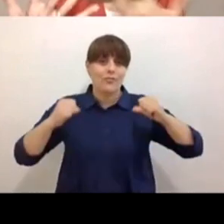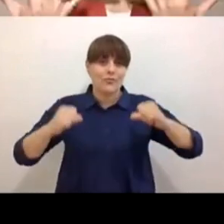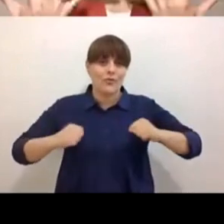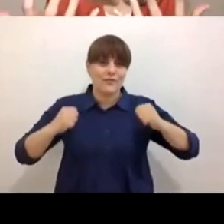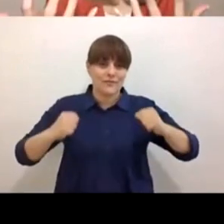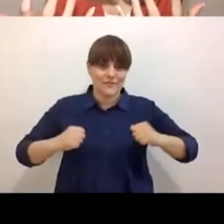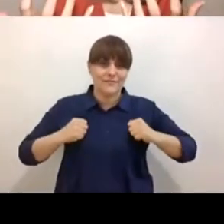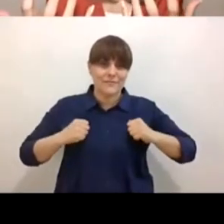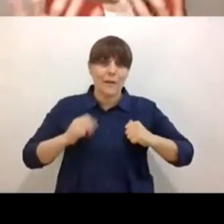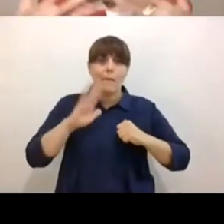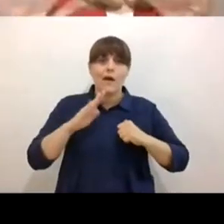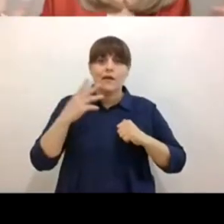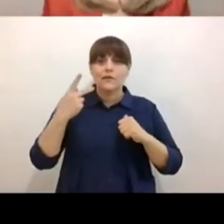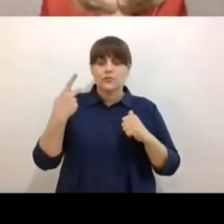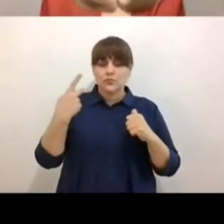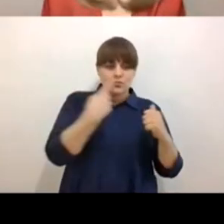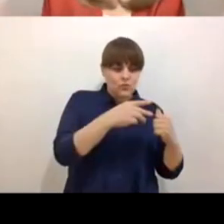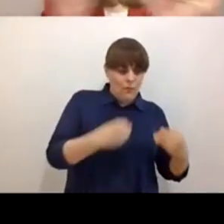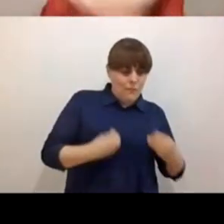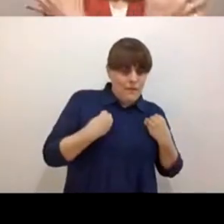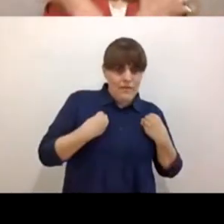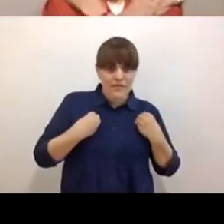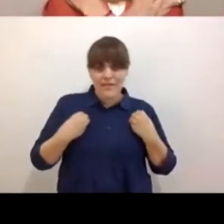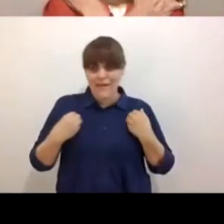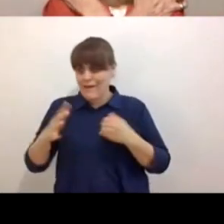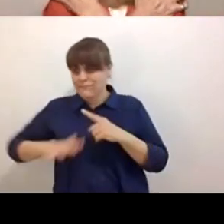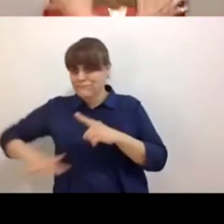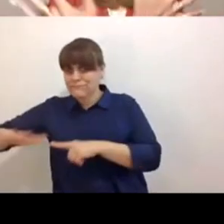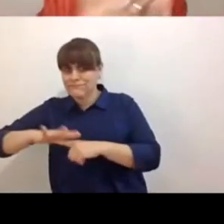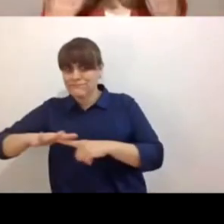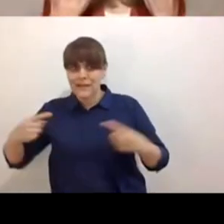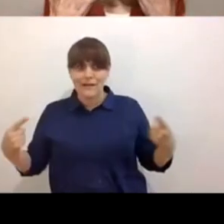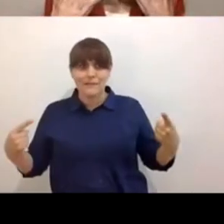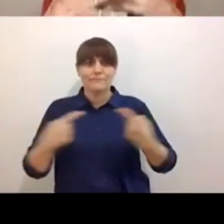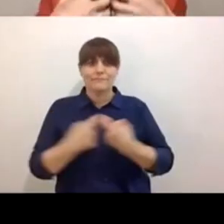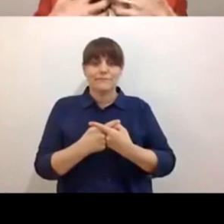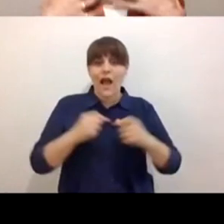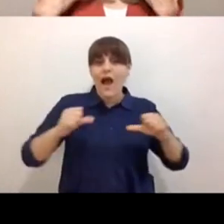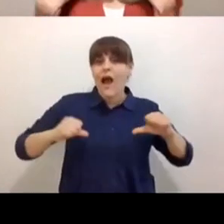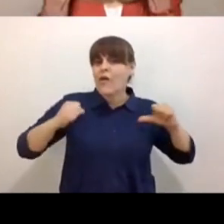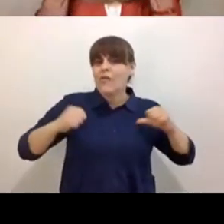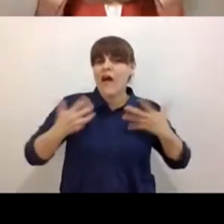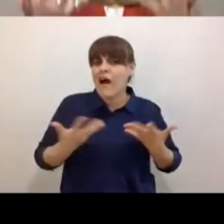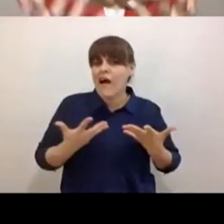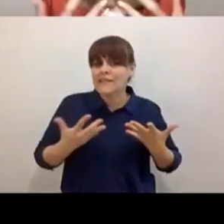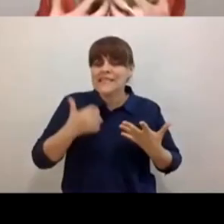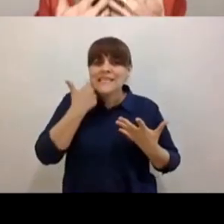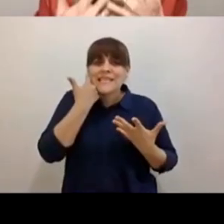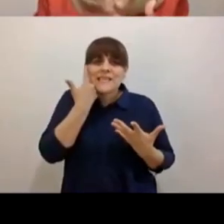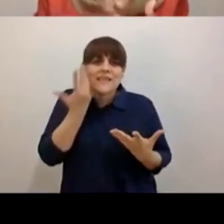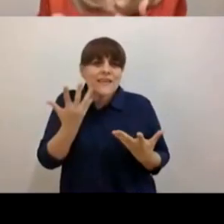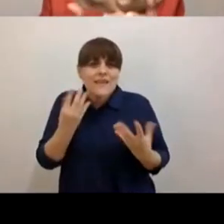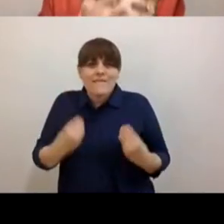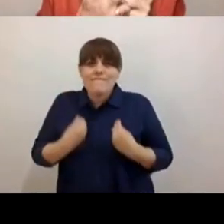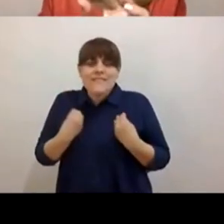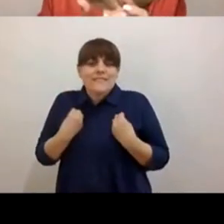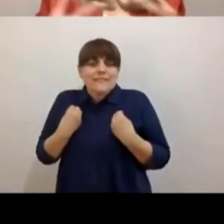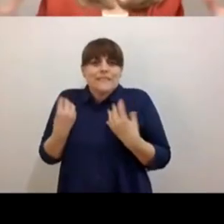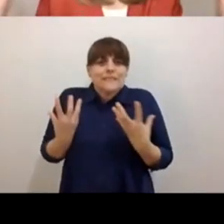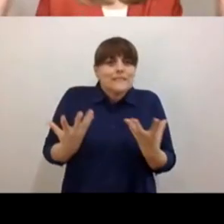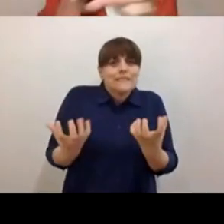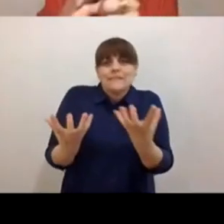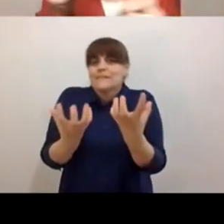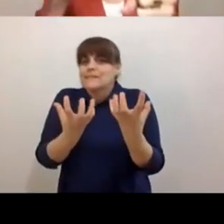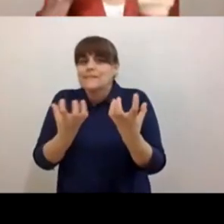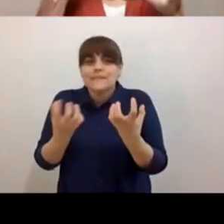Es un choque. ¿Qué hace el adolescente? Abraza la vida con plenitud. Se quiere comer la vida, ¿sí?